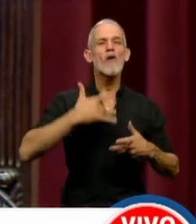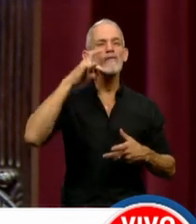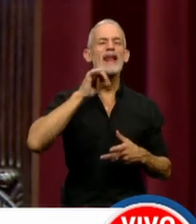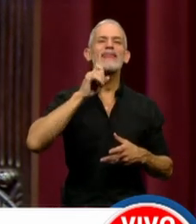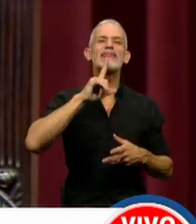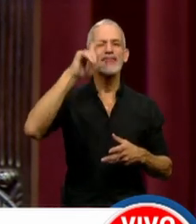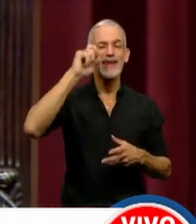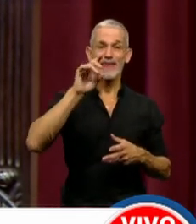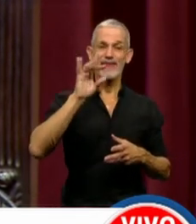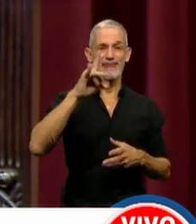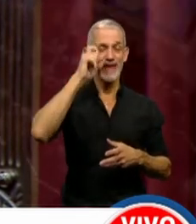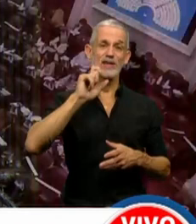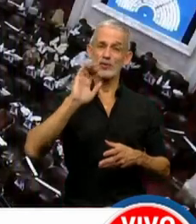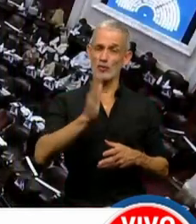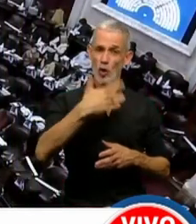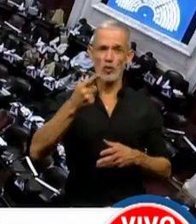de San Juan.